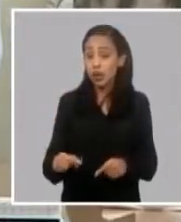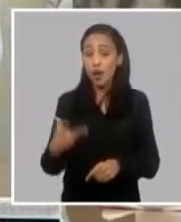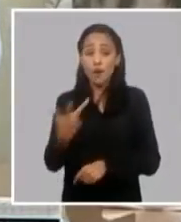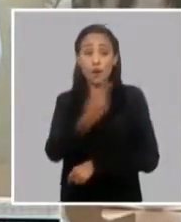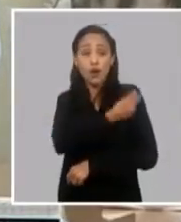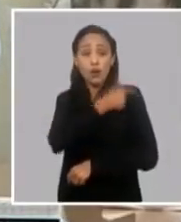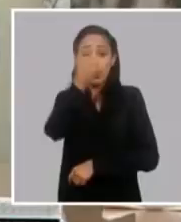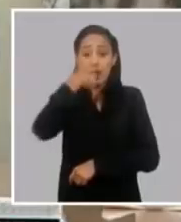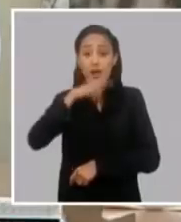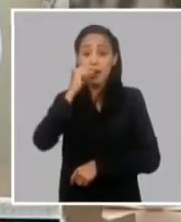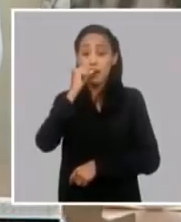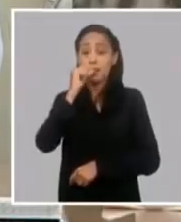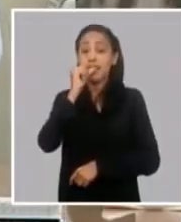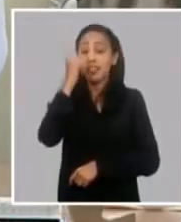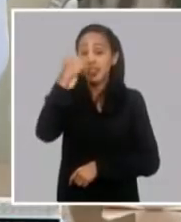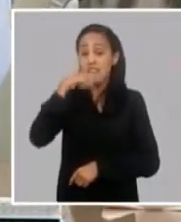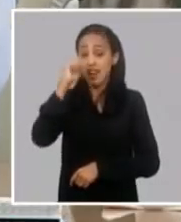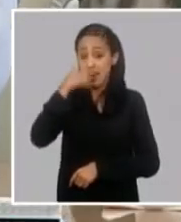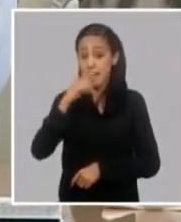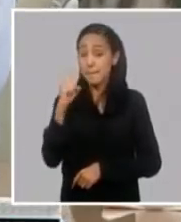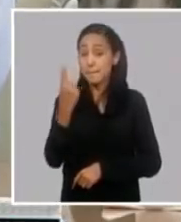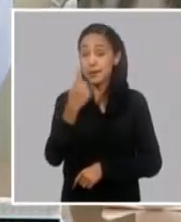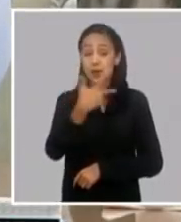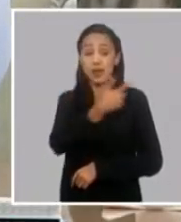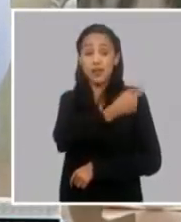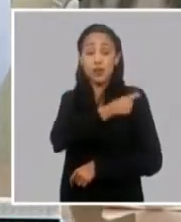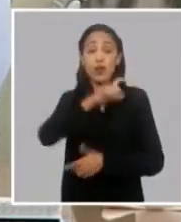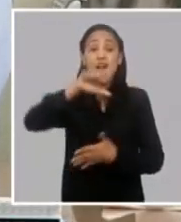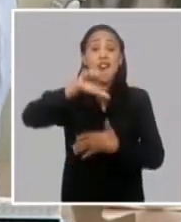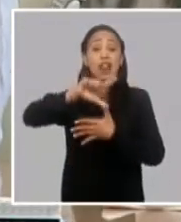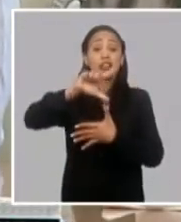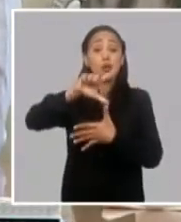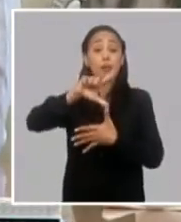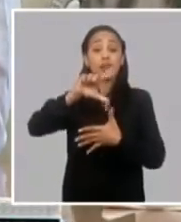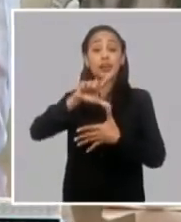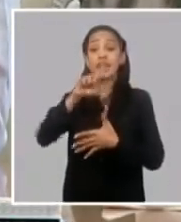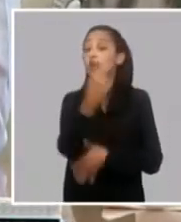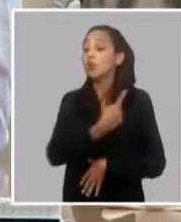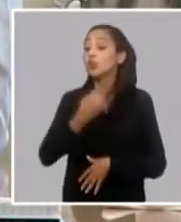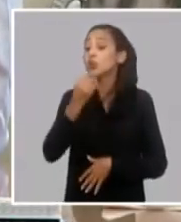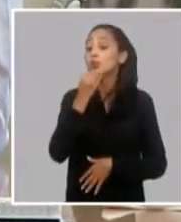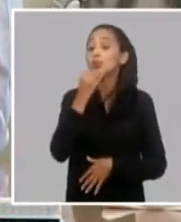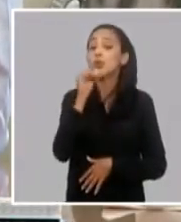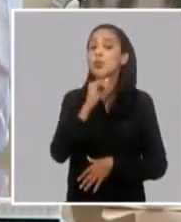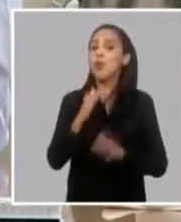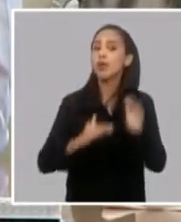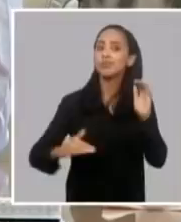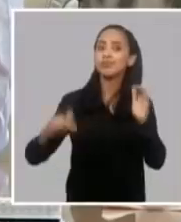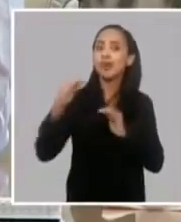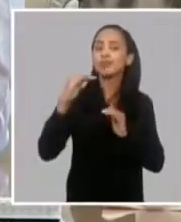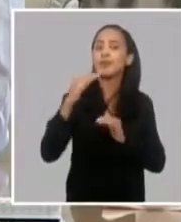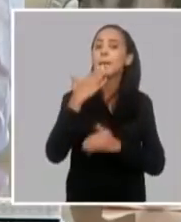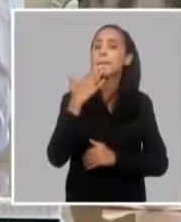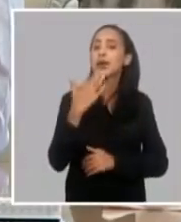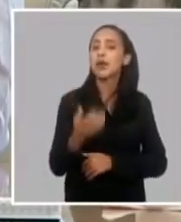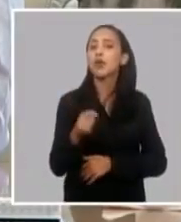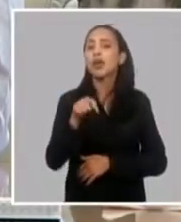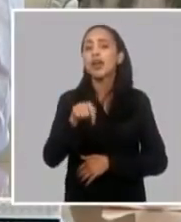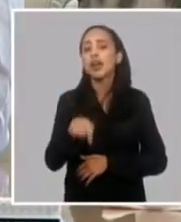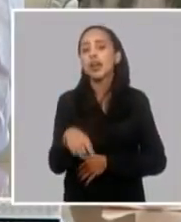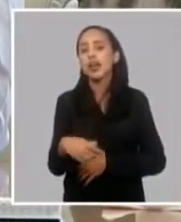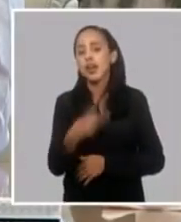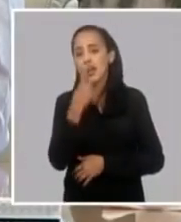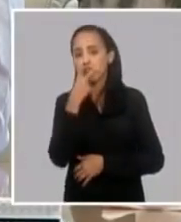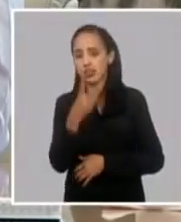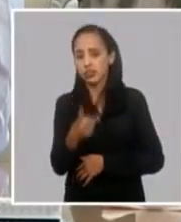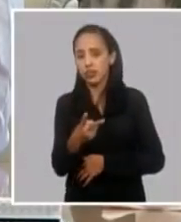que la reconocen como primera vacuna en Latinoamérica y que nos permite entonces a nosotros dar un paso más en el